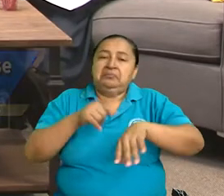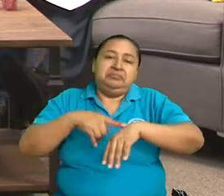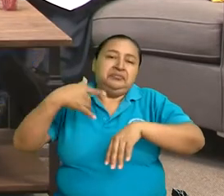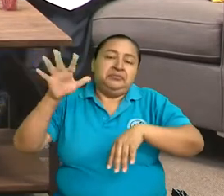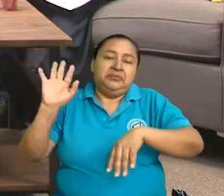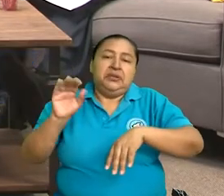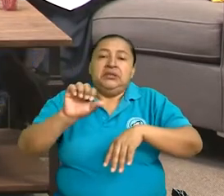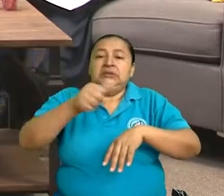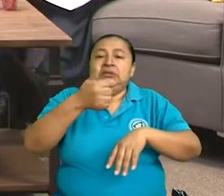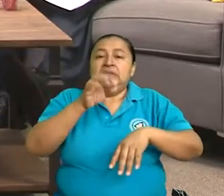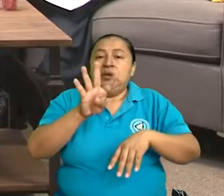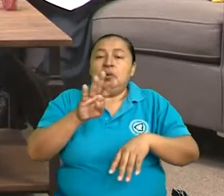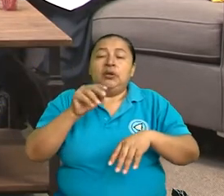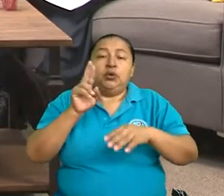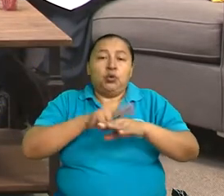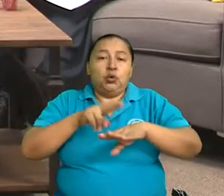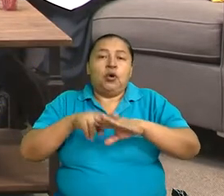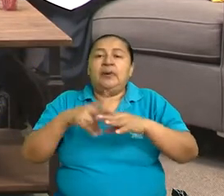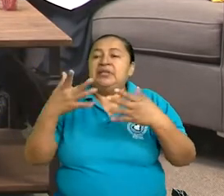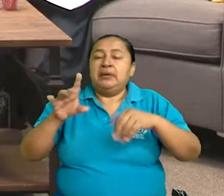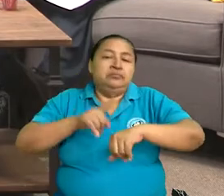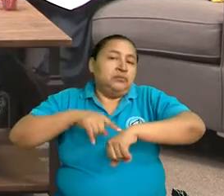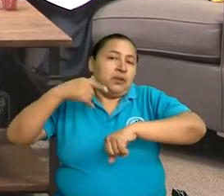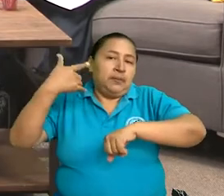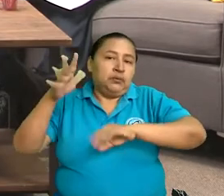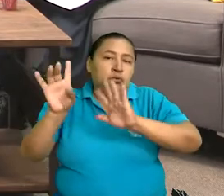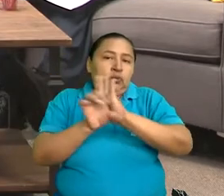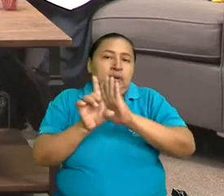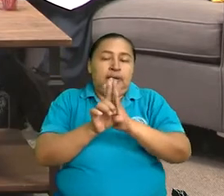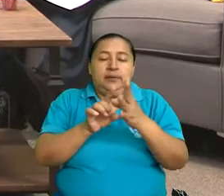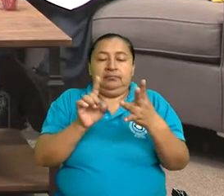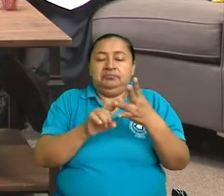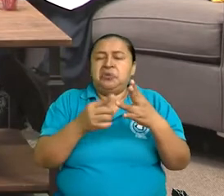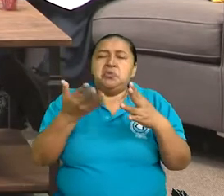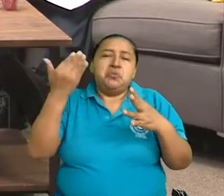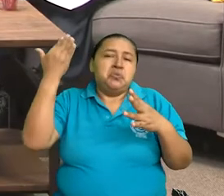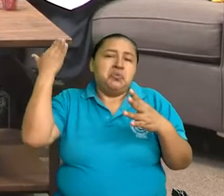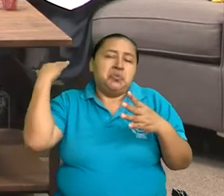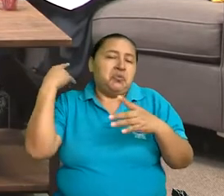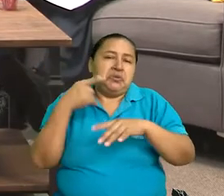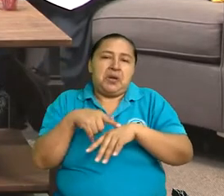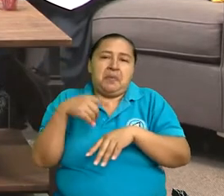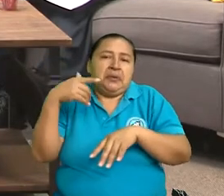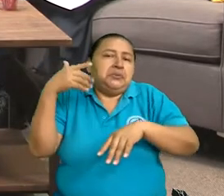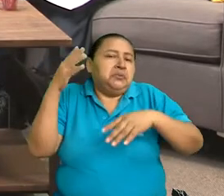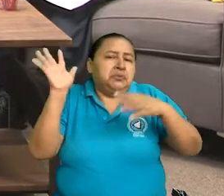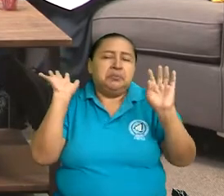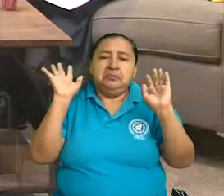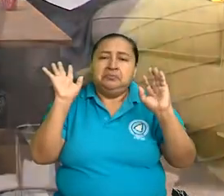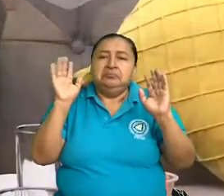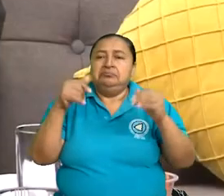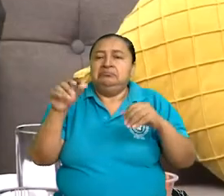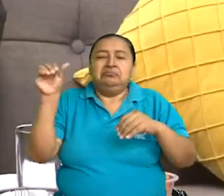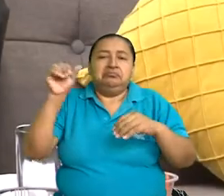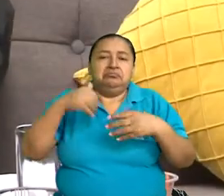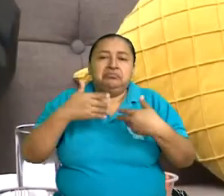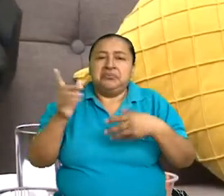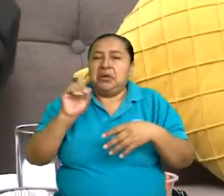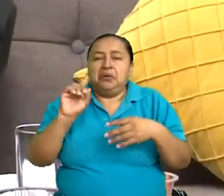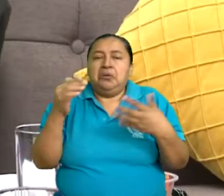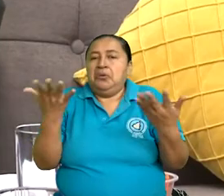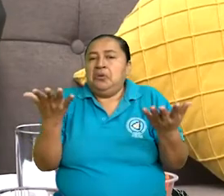64 normas que están derogadas, que ya caducaron, ya vencieron, ya no